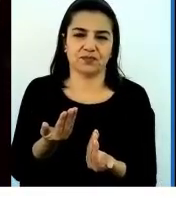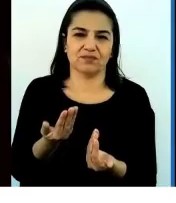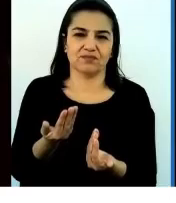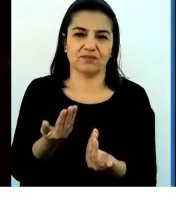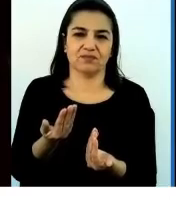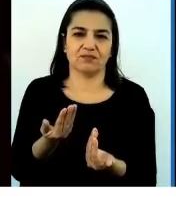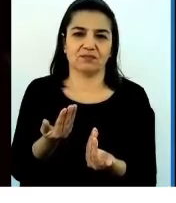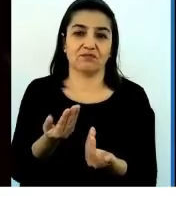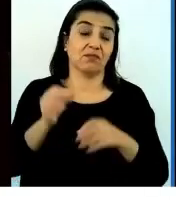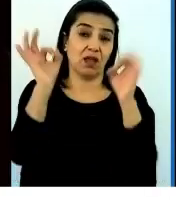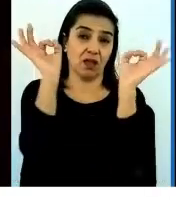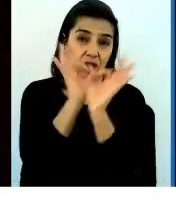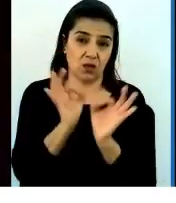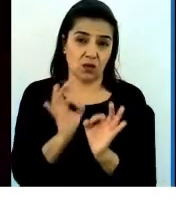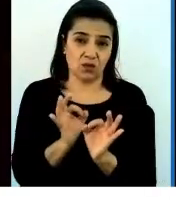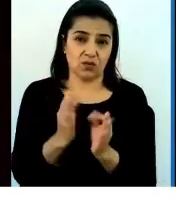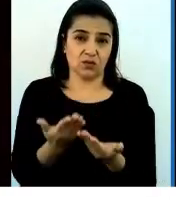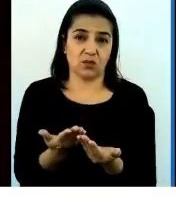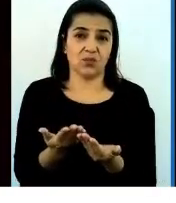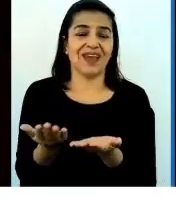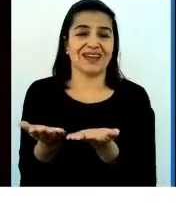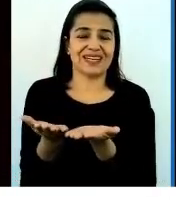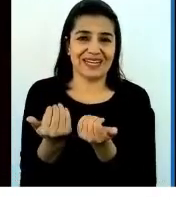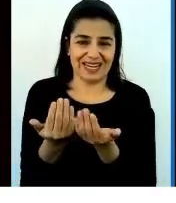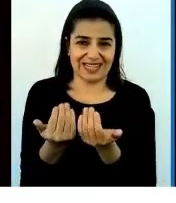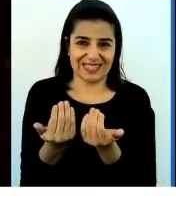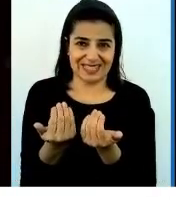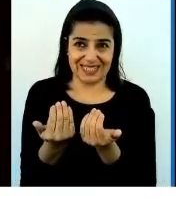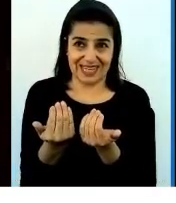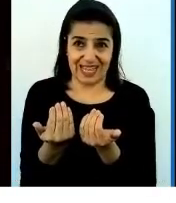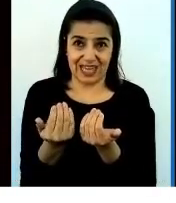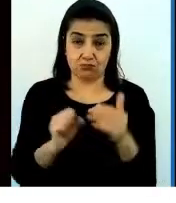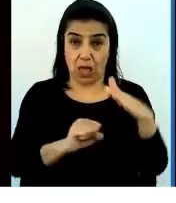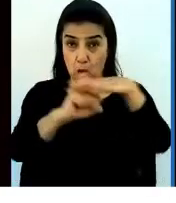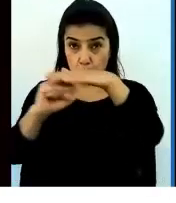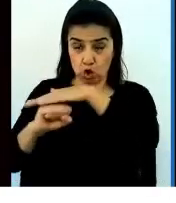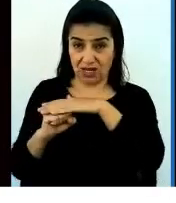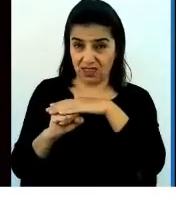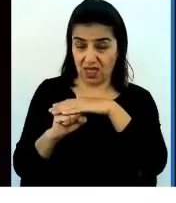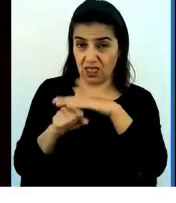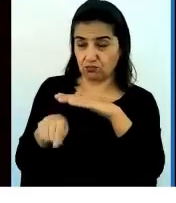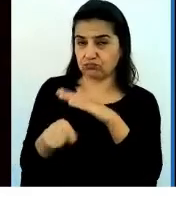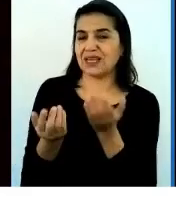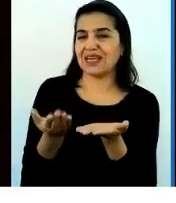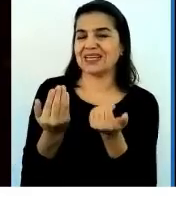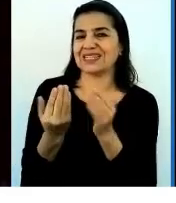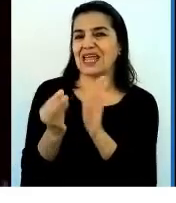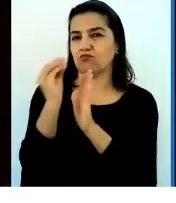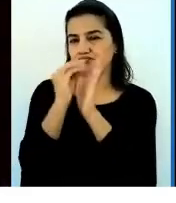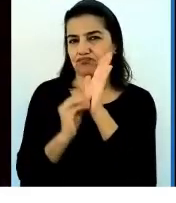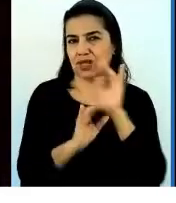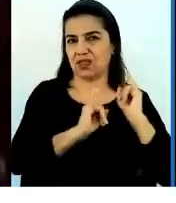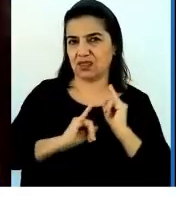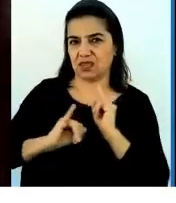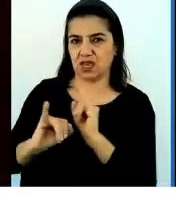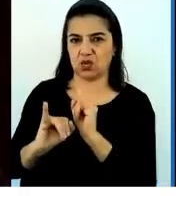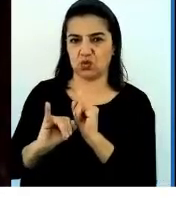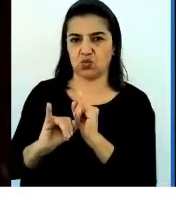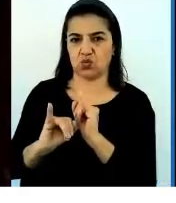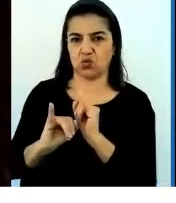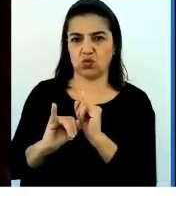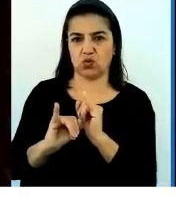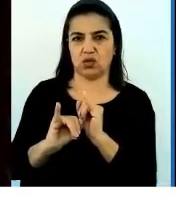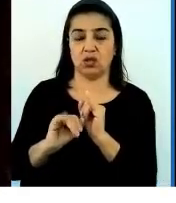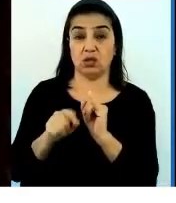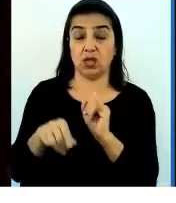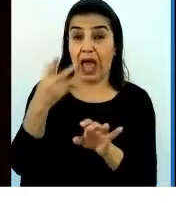that it needs to have data. Senza datos, no, un public servant nunca